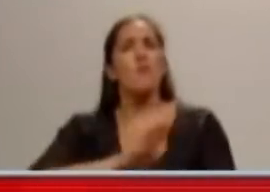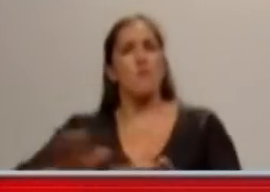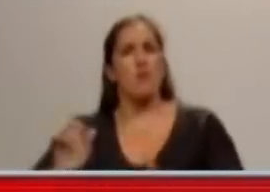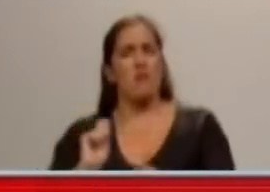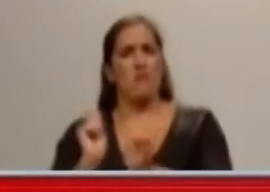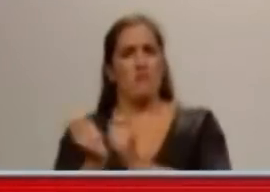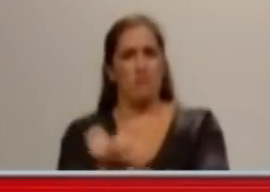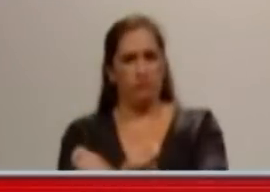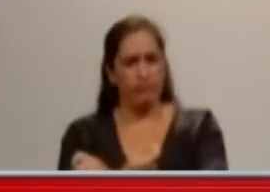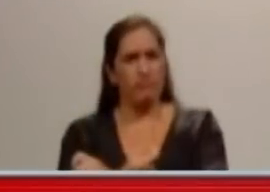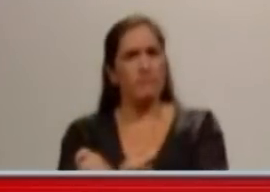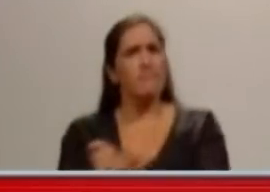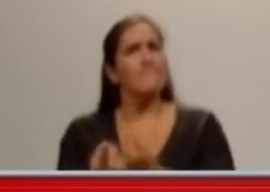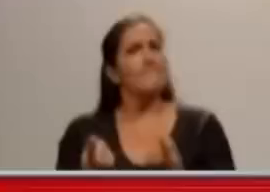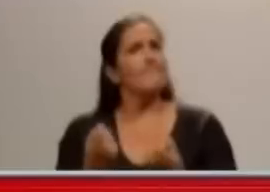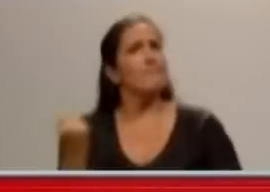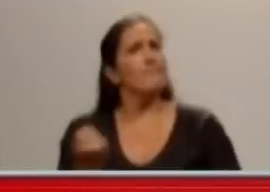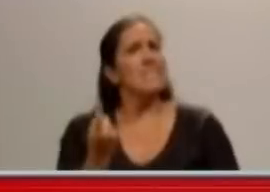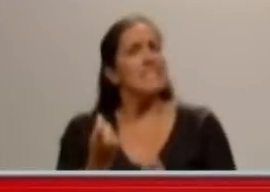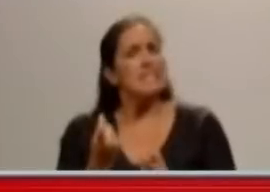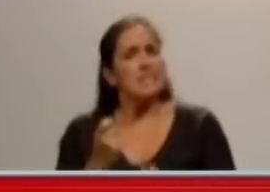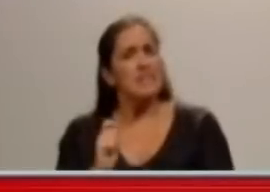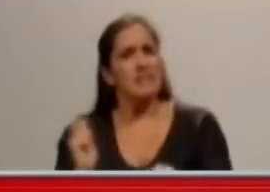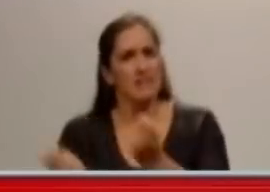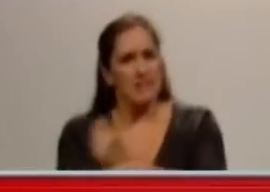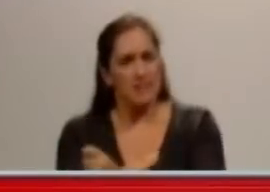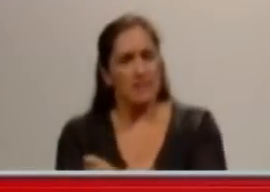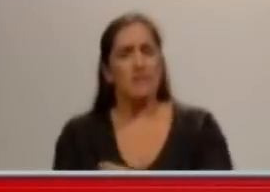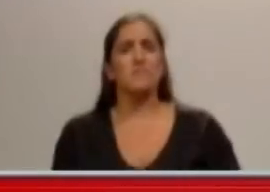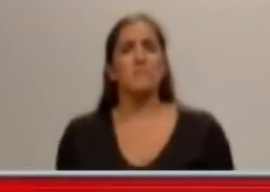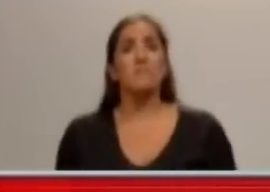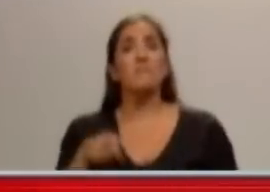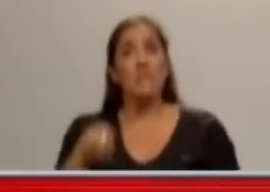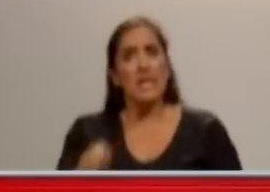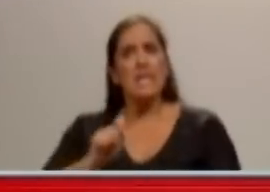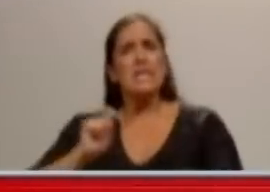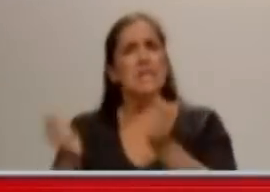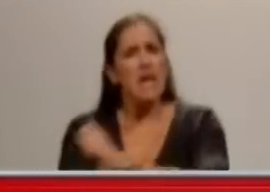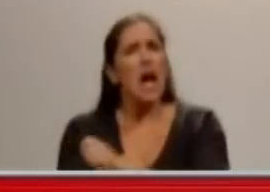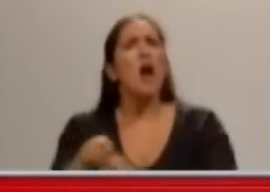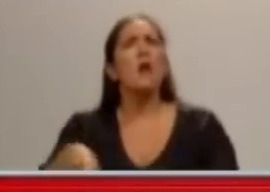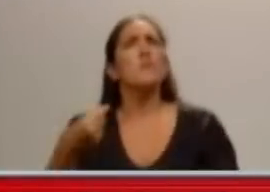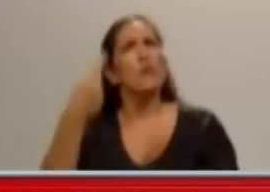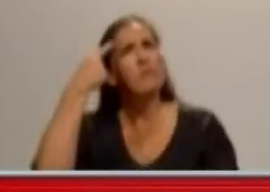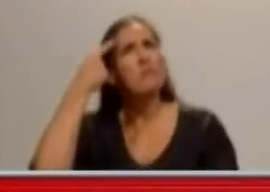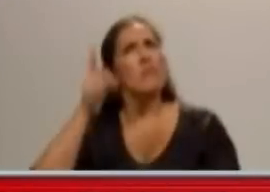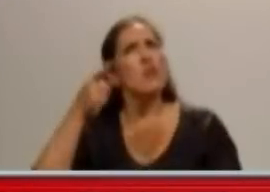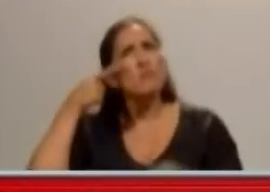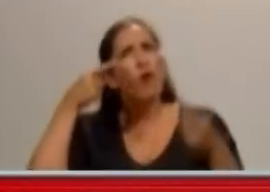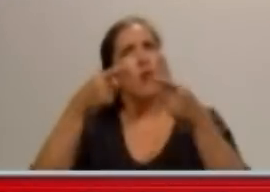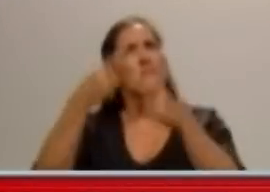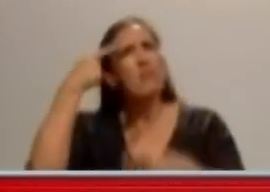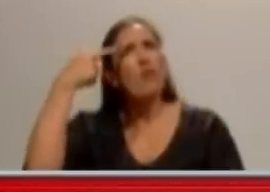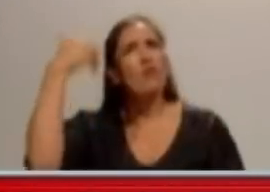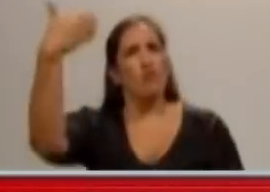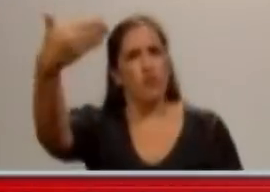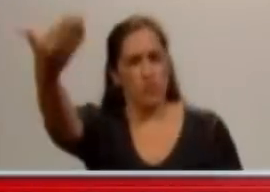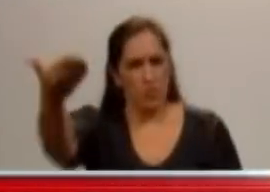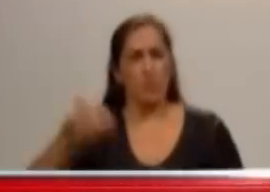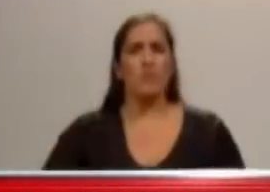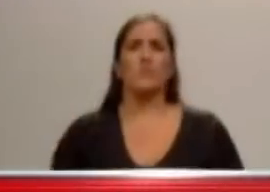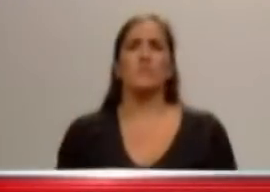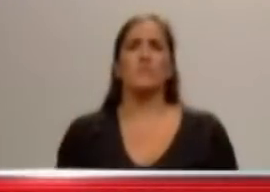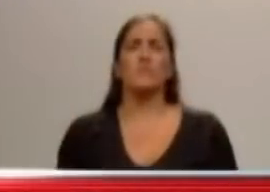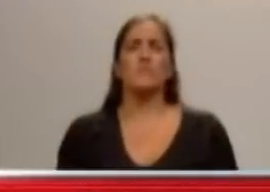custodiado mucho mejor. Entonces, la presidenta es lo primero que debería decir el Estado, que yo encabezo, ha cometido un grueso error y está en